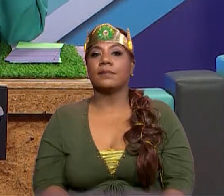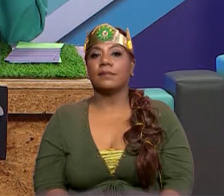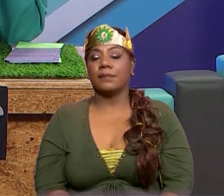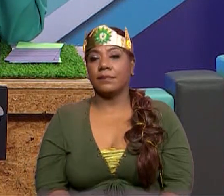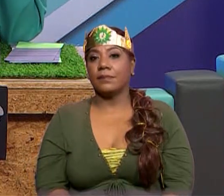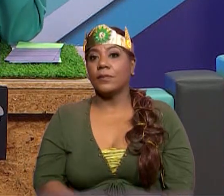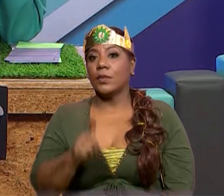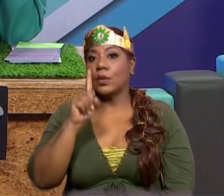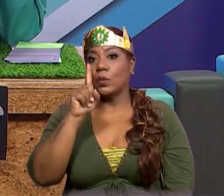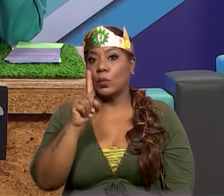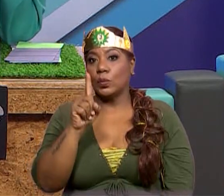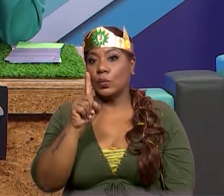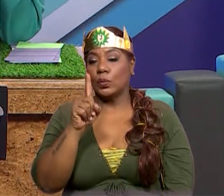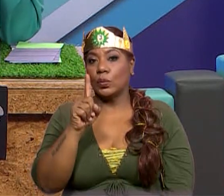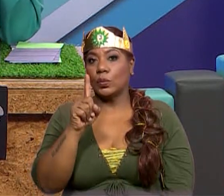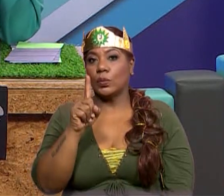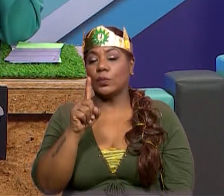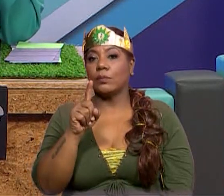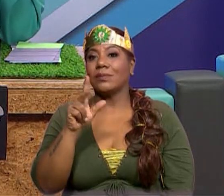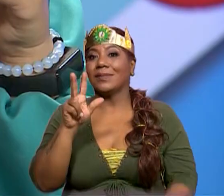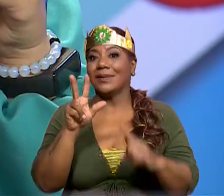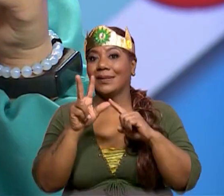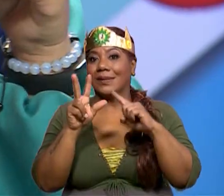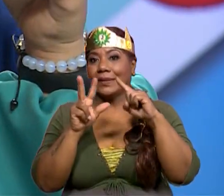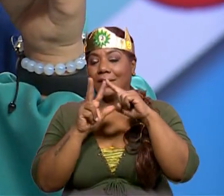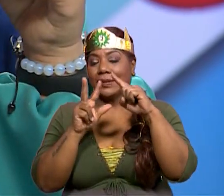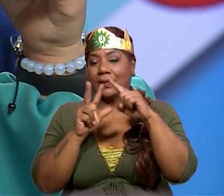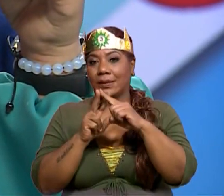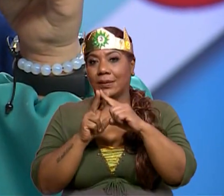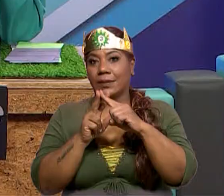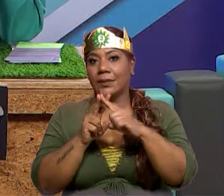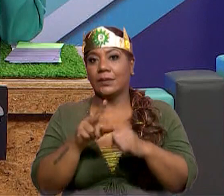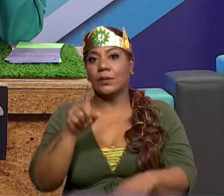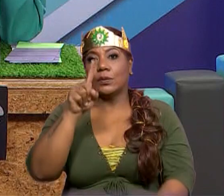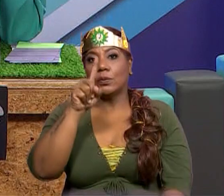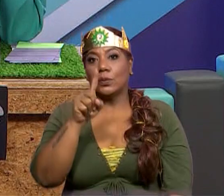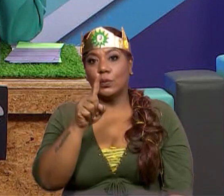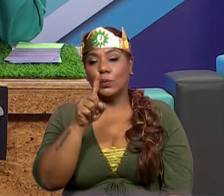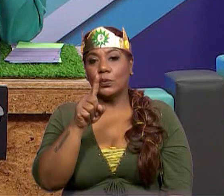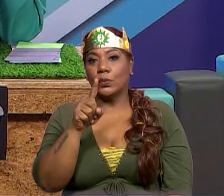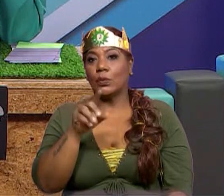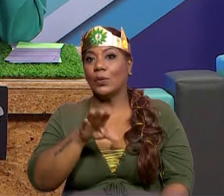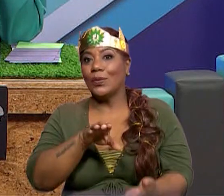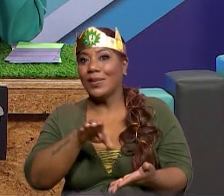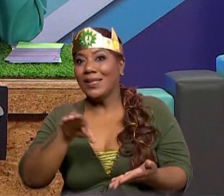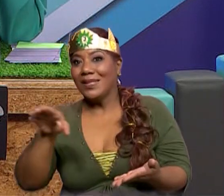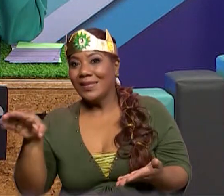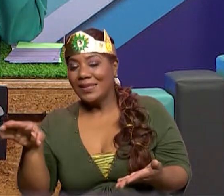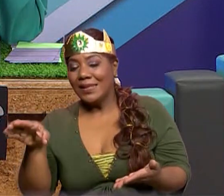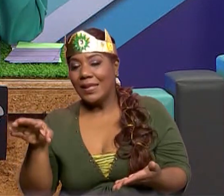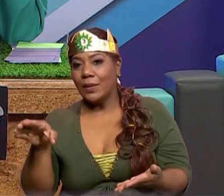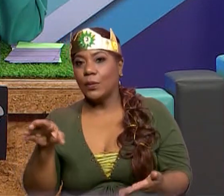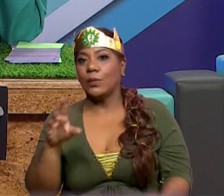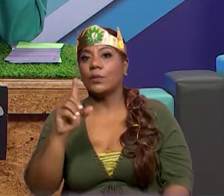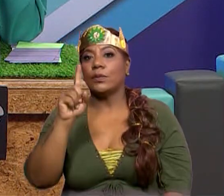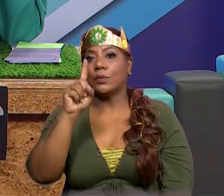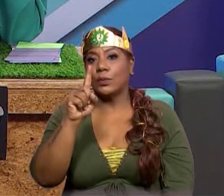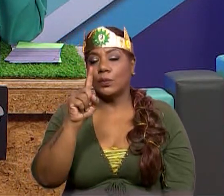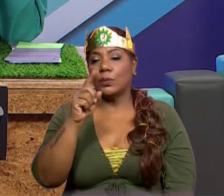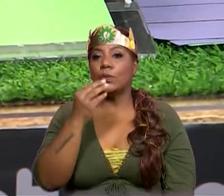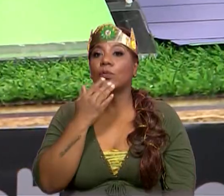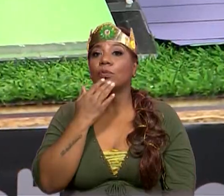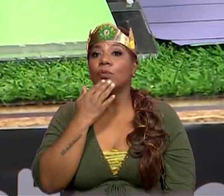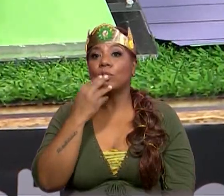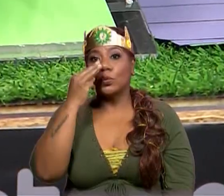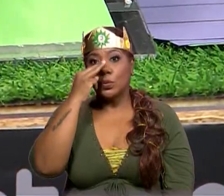una parte. de las tres que hay. Entonces, se representa de esta manera. color morado está la parte que